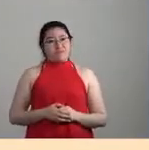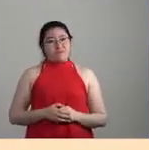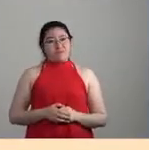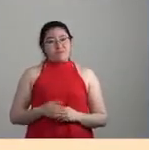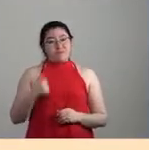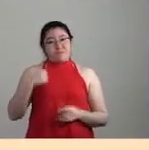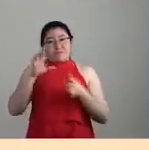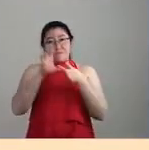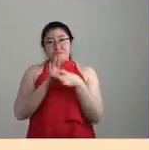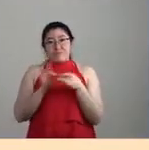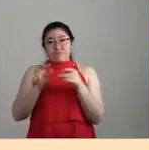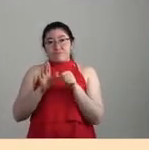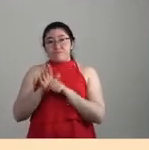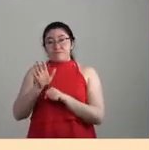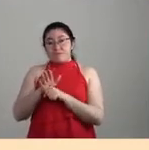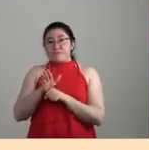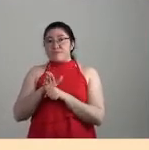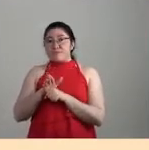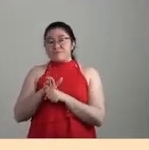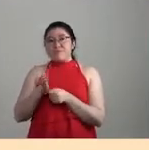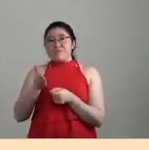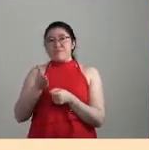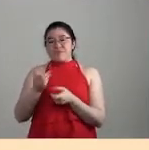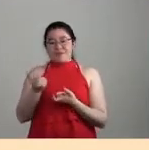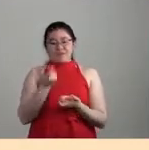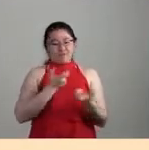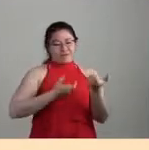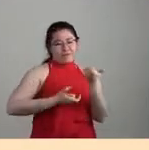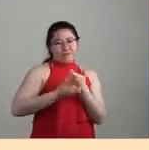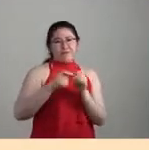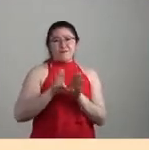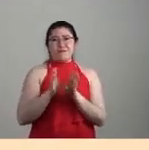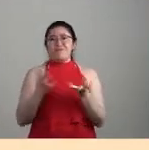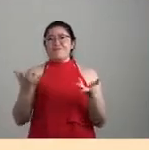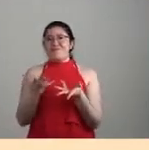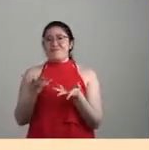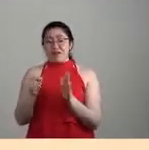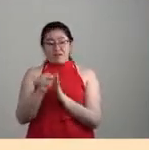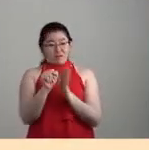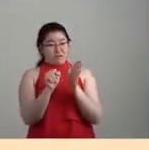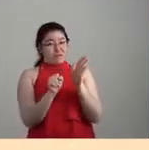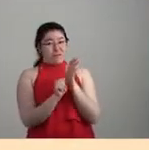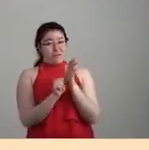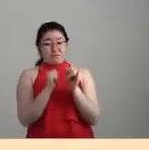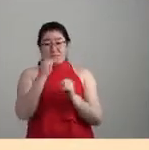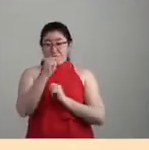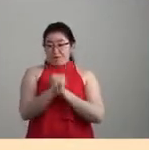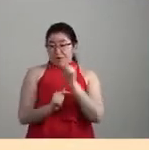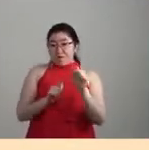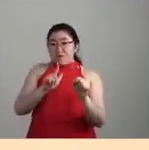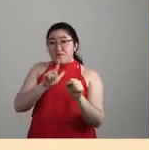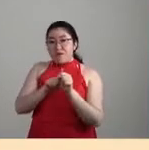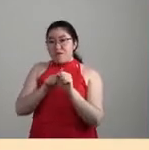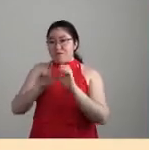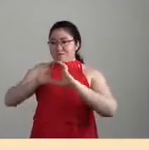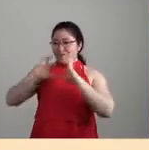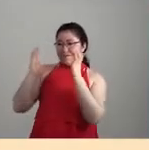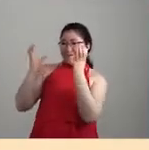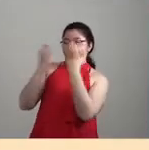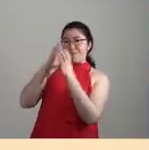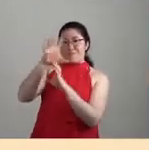señalar es que, básicamente, el capitalismo se desarrolla en un sistema que es de orden internacional, un sistema mundo que tiende a crecer